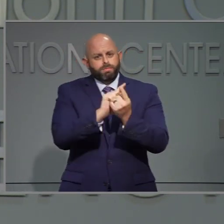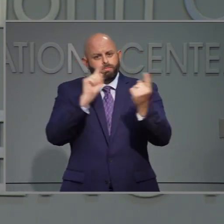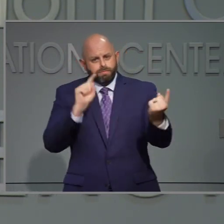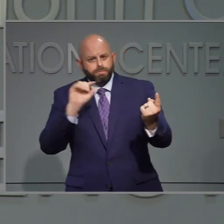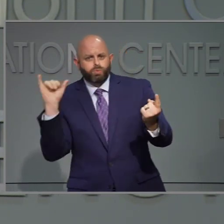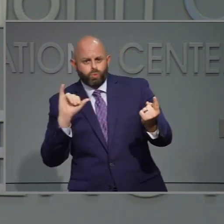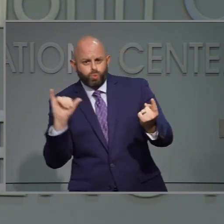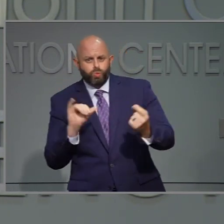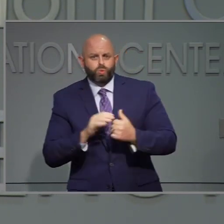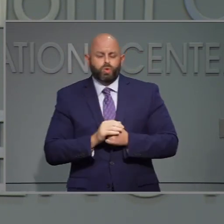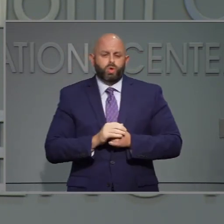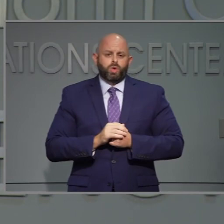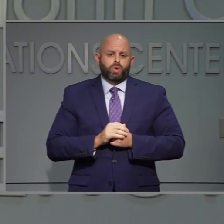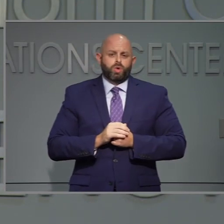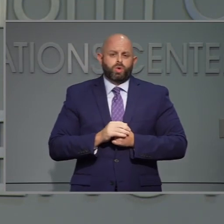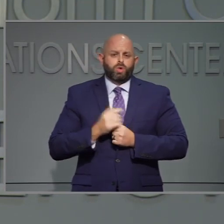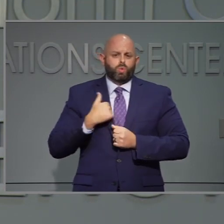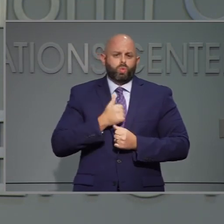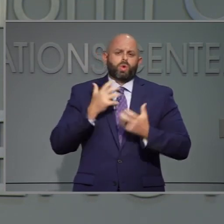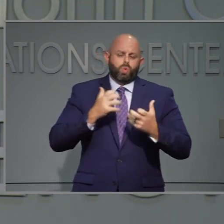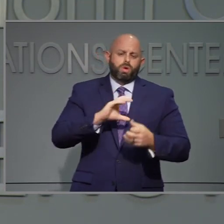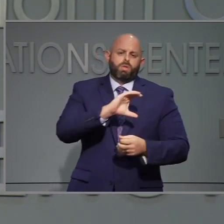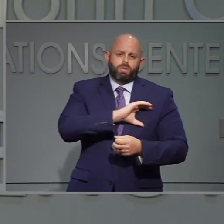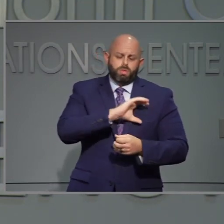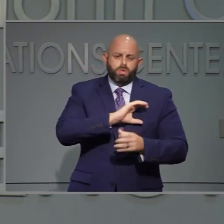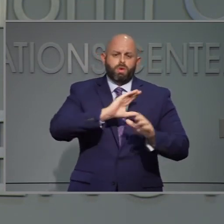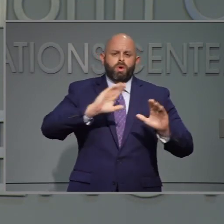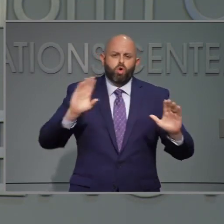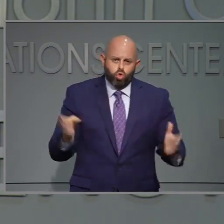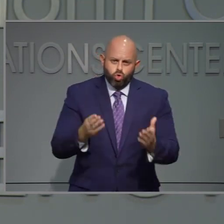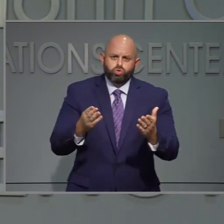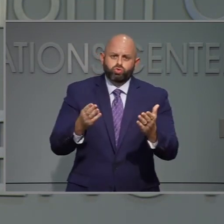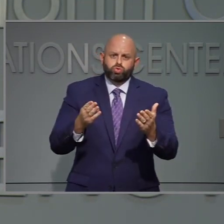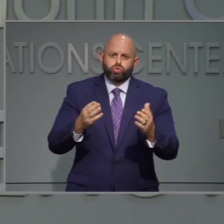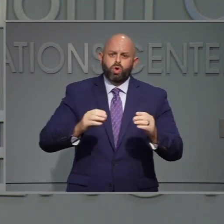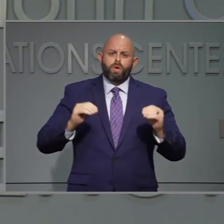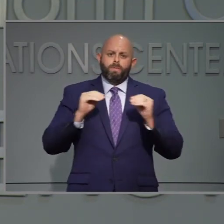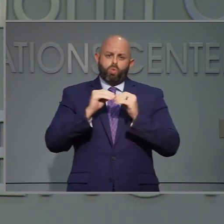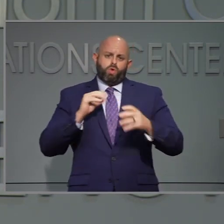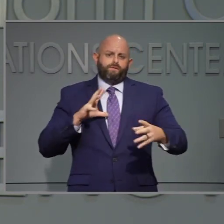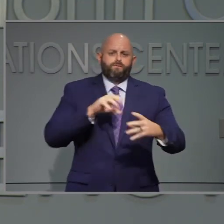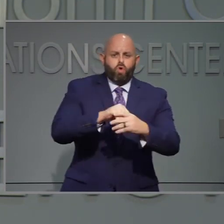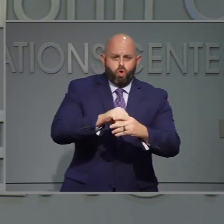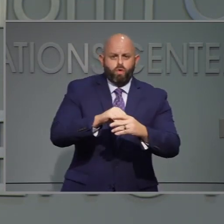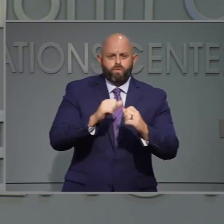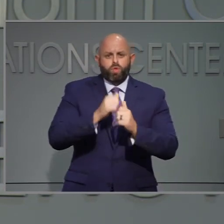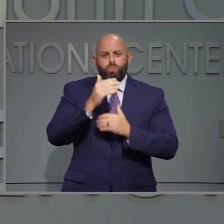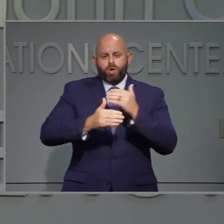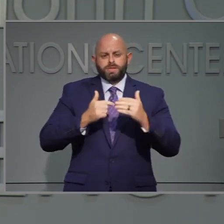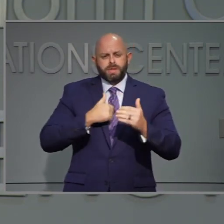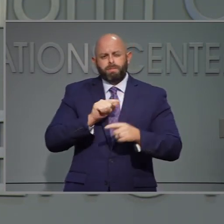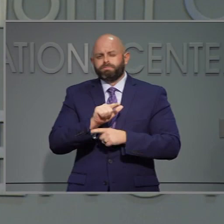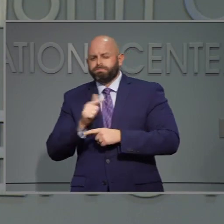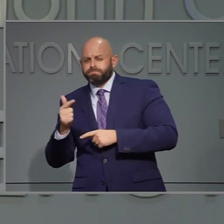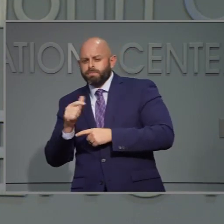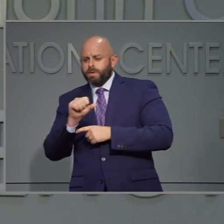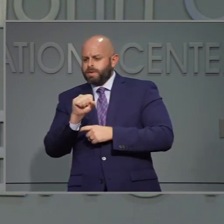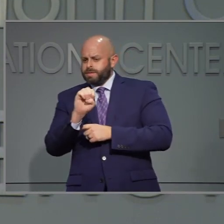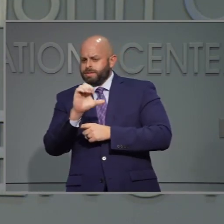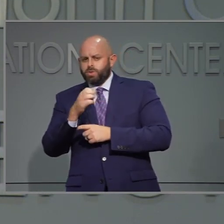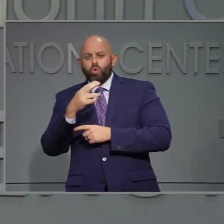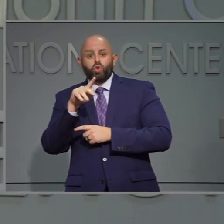con el uso de cubrebocas y distanciamiento social deseamos que el por el los agentes del orden público.